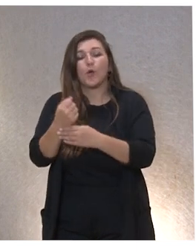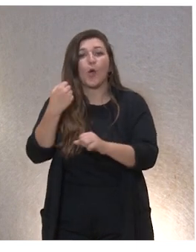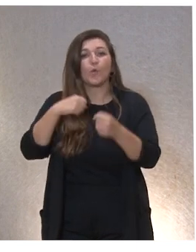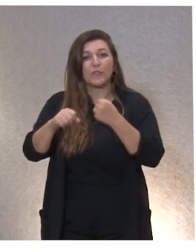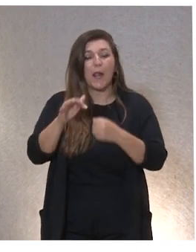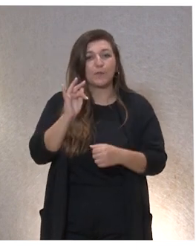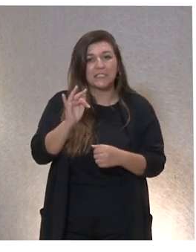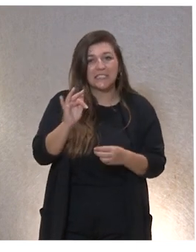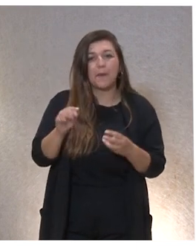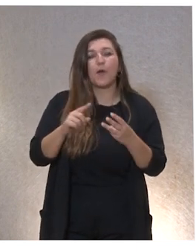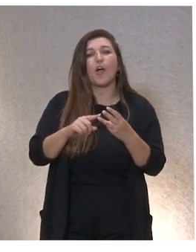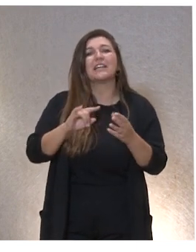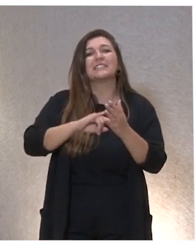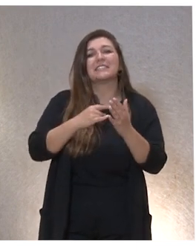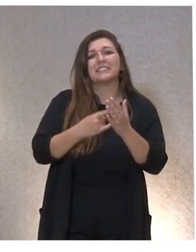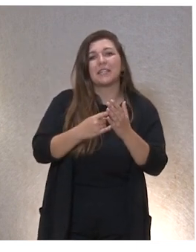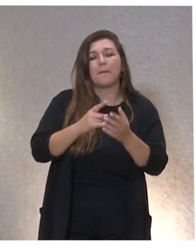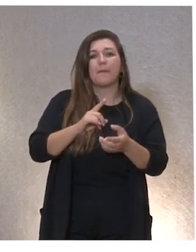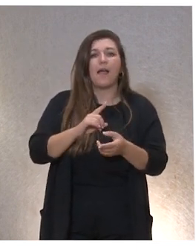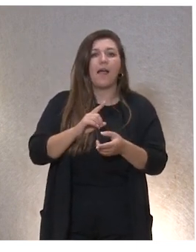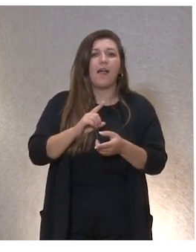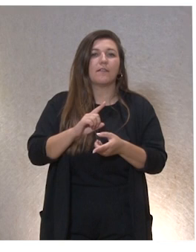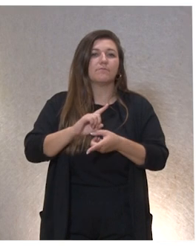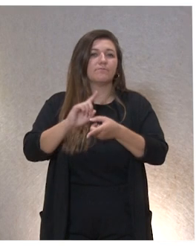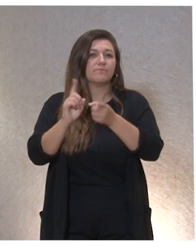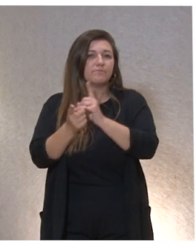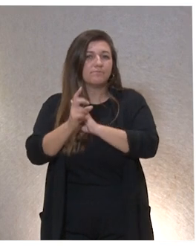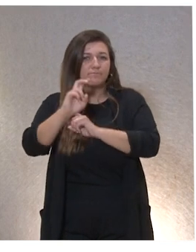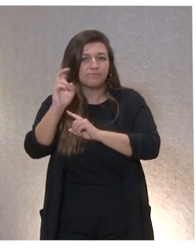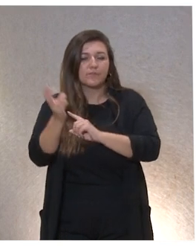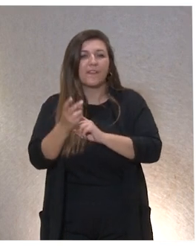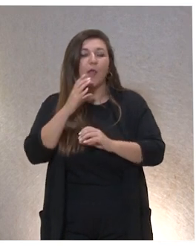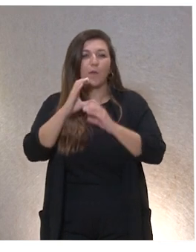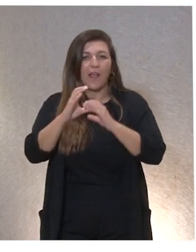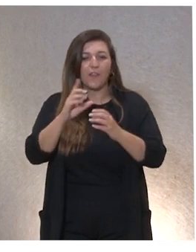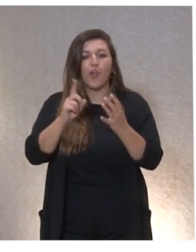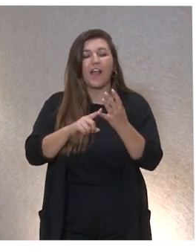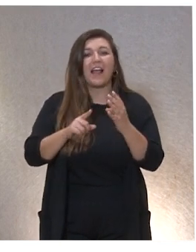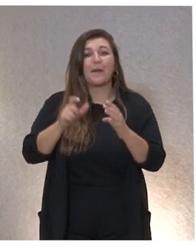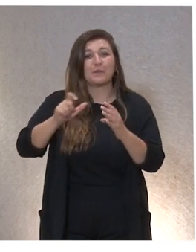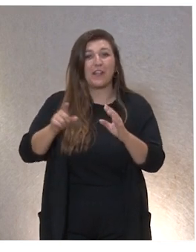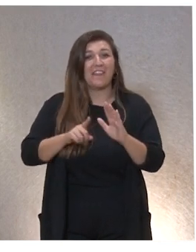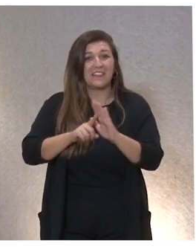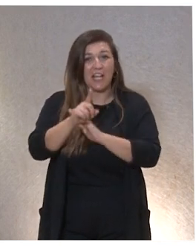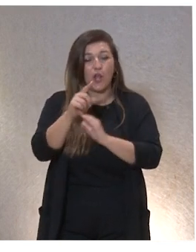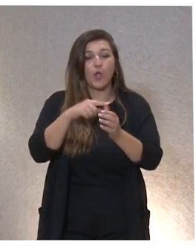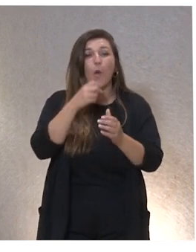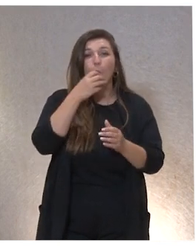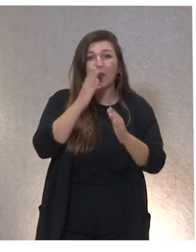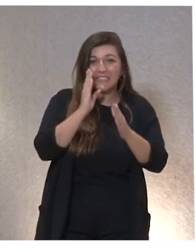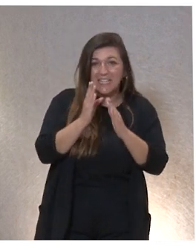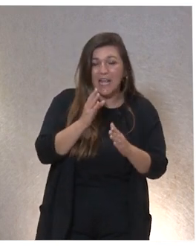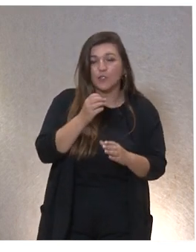alternativos y aumentativos de comunicación desarrollo de personas que también es otro itinerario buen trato y buen